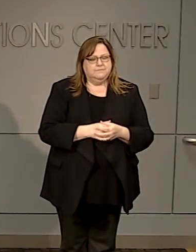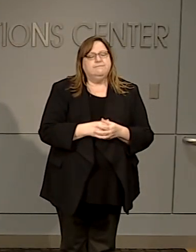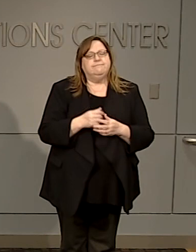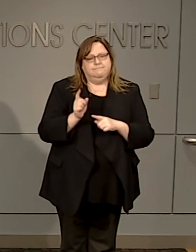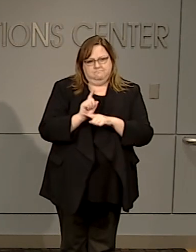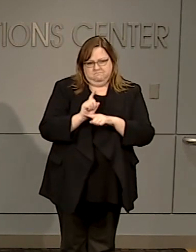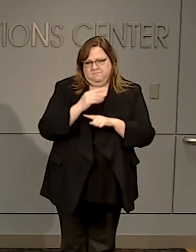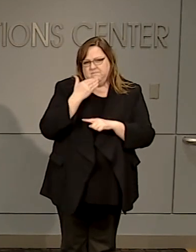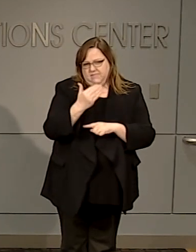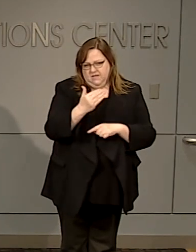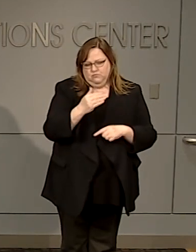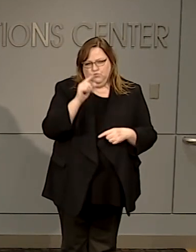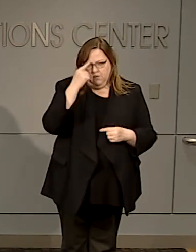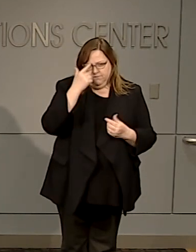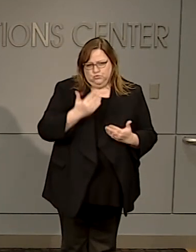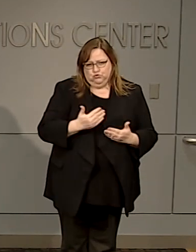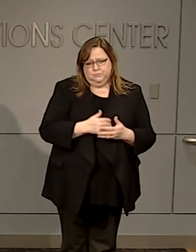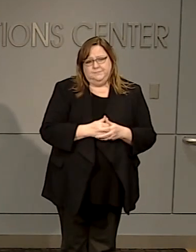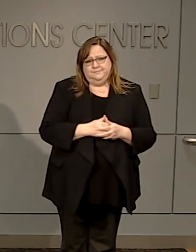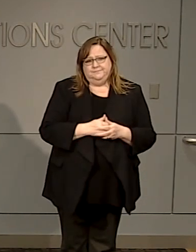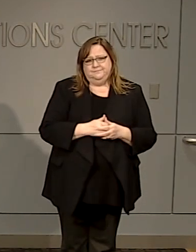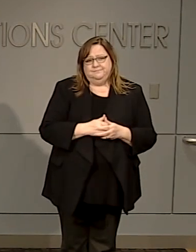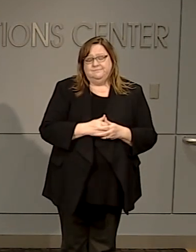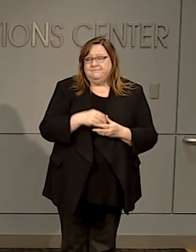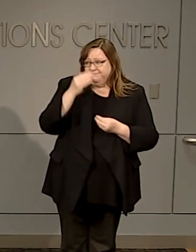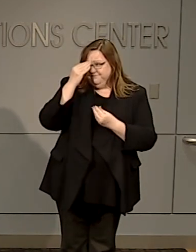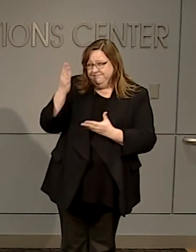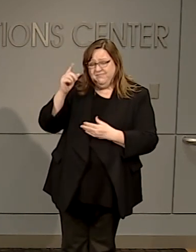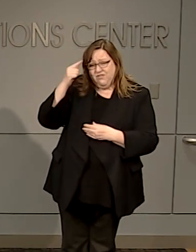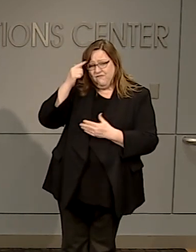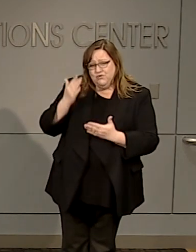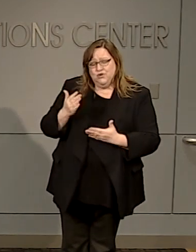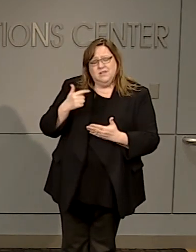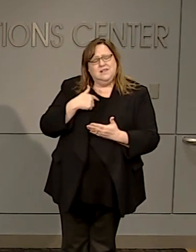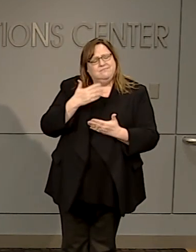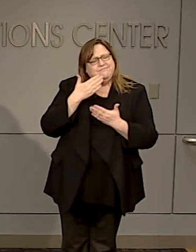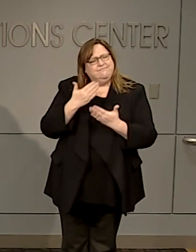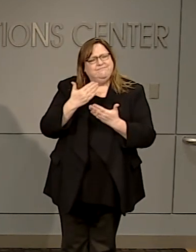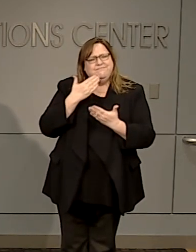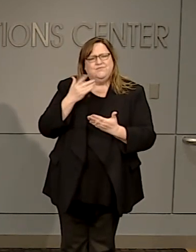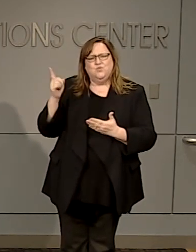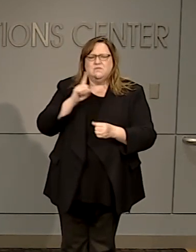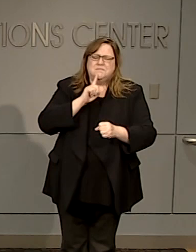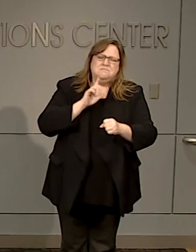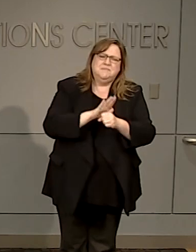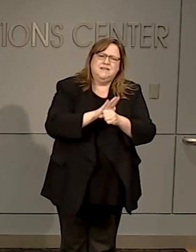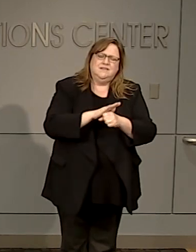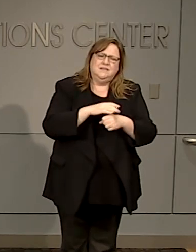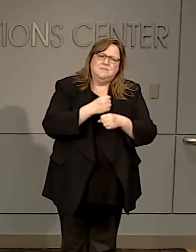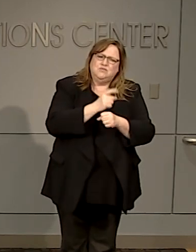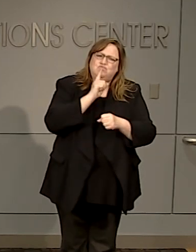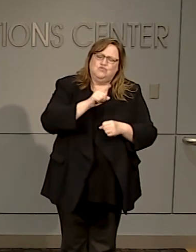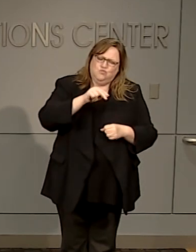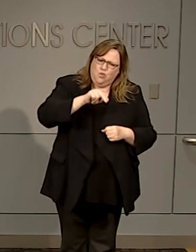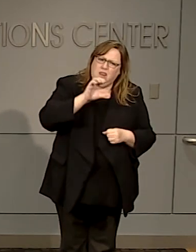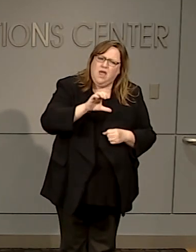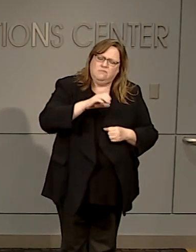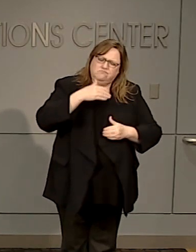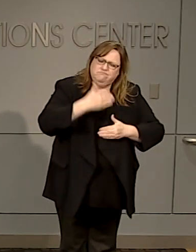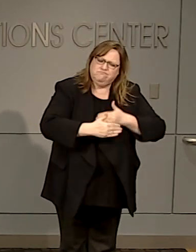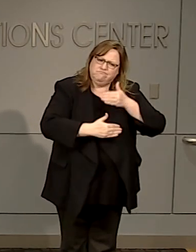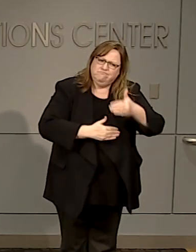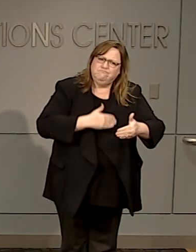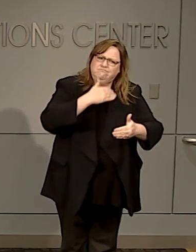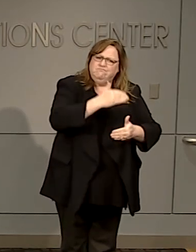Gracias, gobernador. Agradezco mucho su compromiso para asegurar que nuestro estado continúe de manera responsable hacia